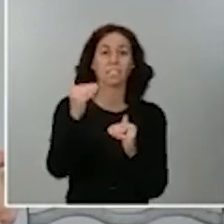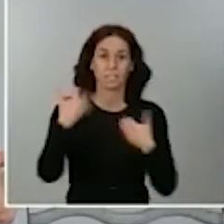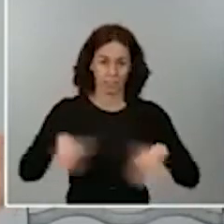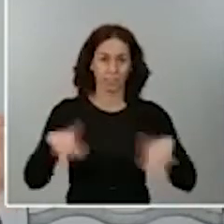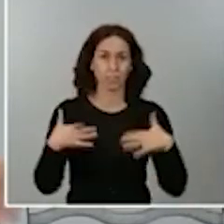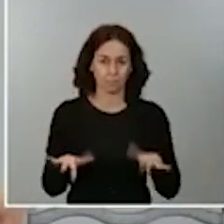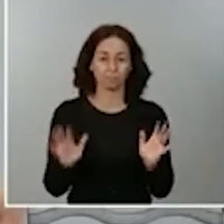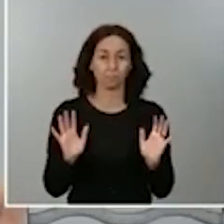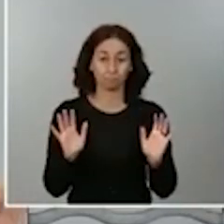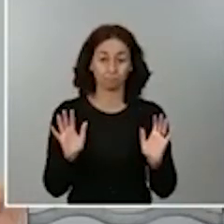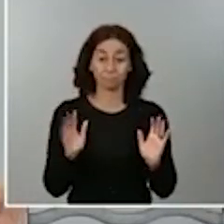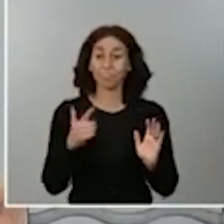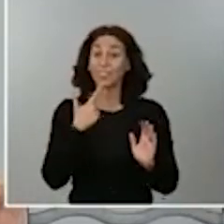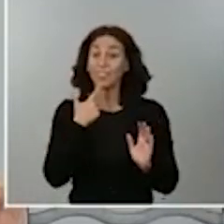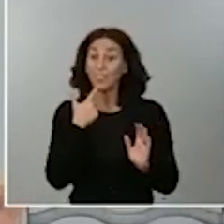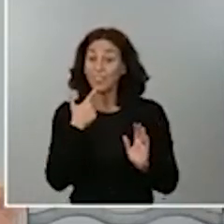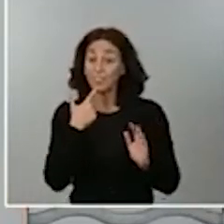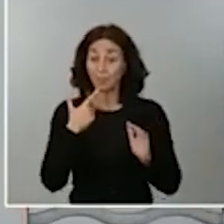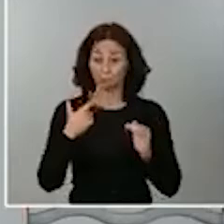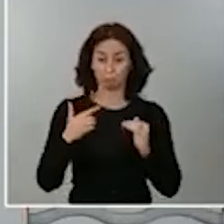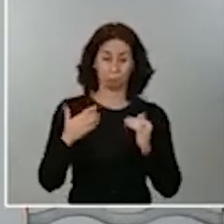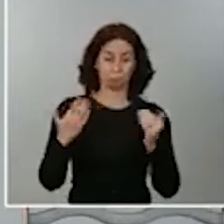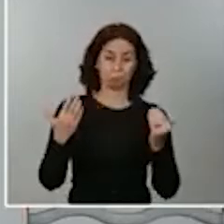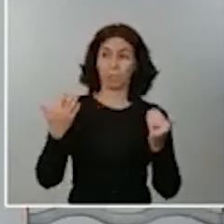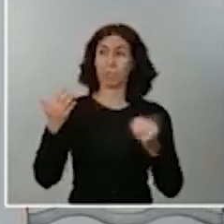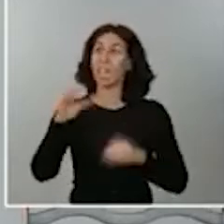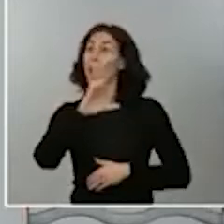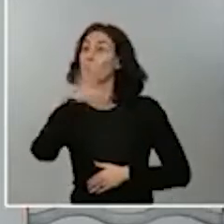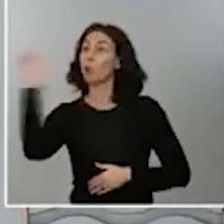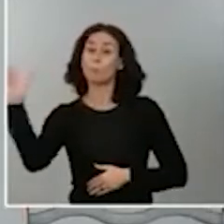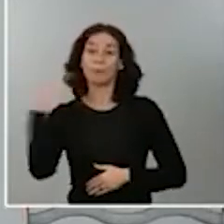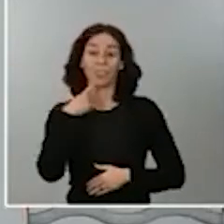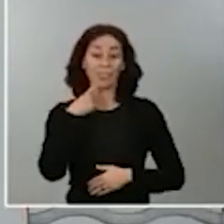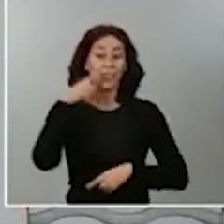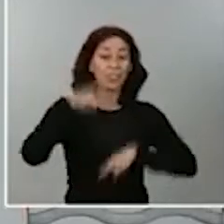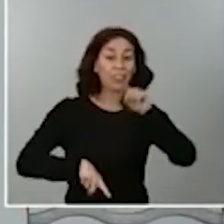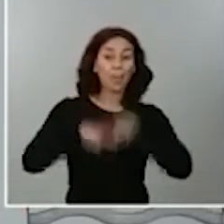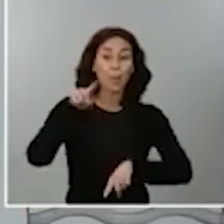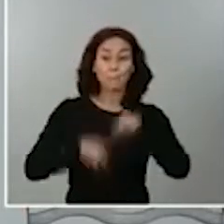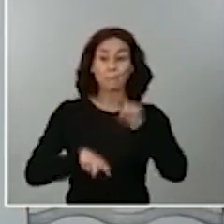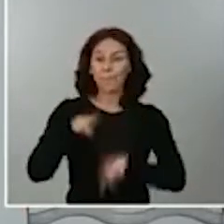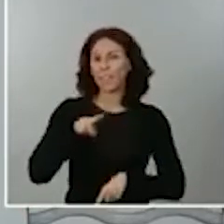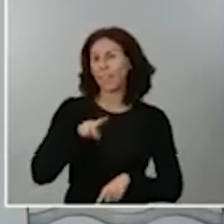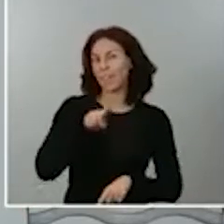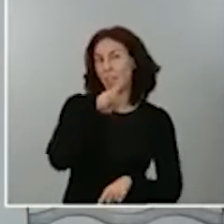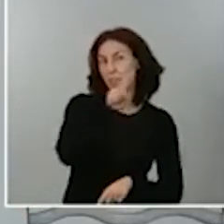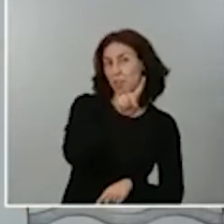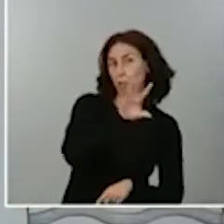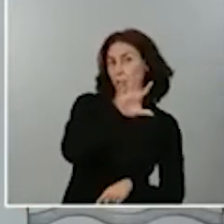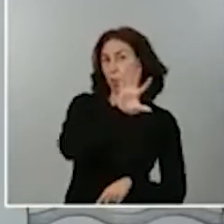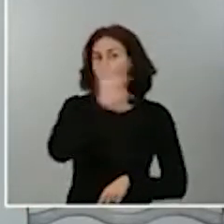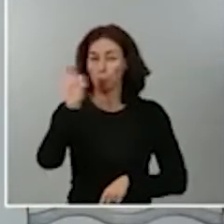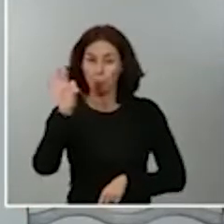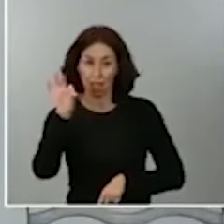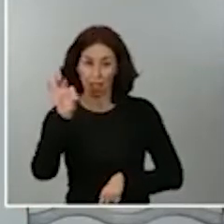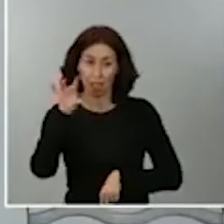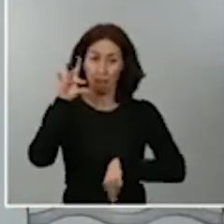europeo fija la necesidad de adoptar medidas drásticas a partir de 250 casos por 100.000 habitantes. Por lo tanto, la situación es la que es.